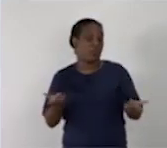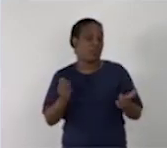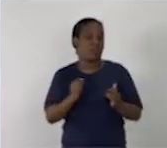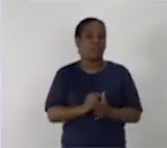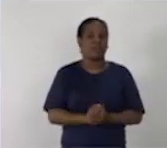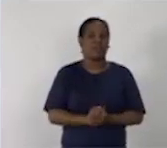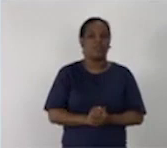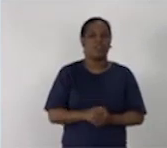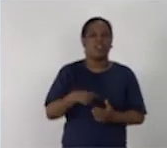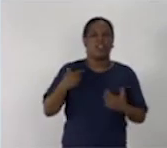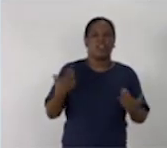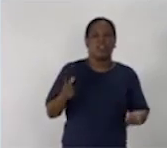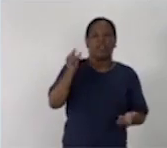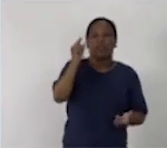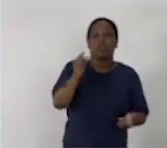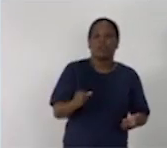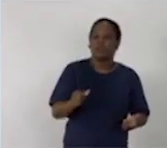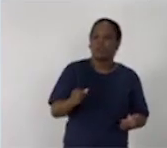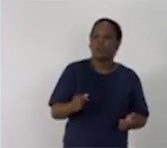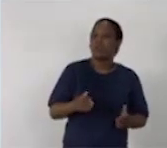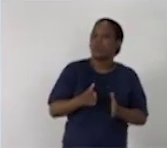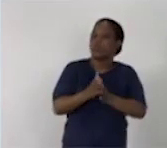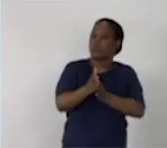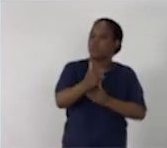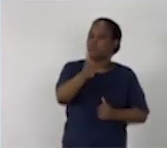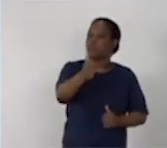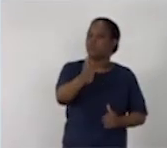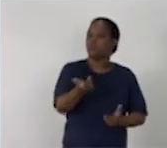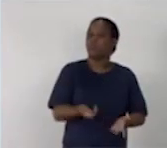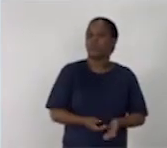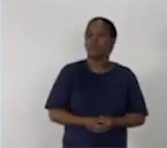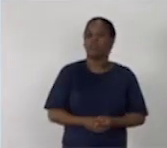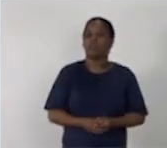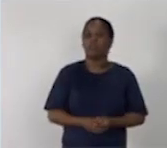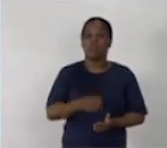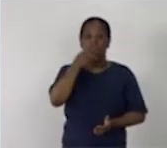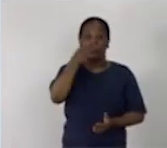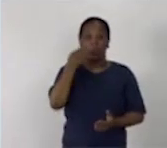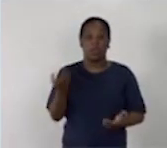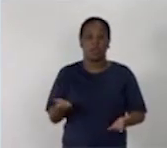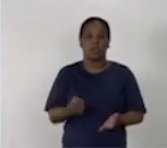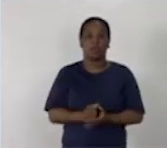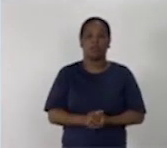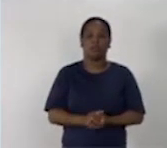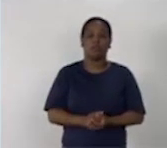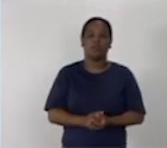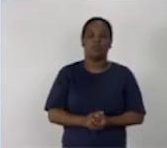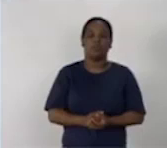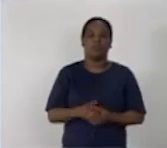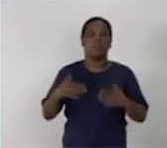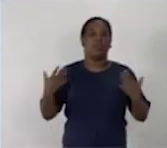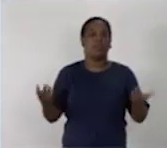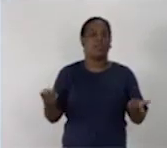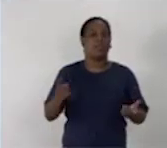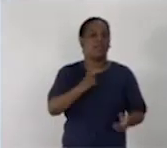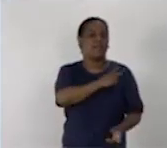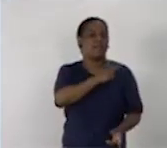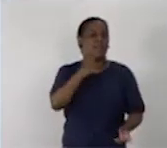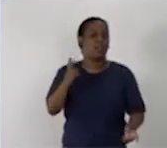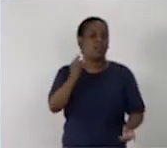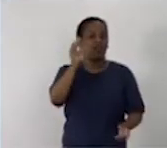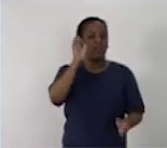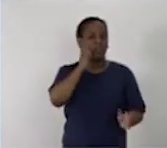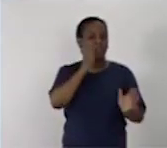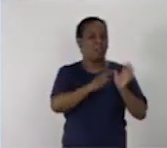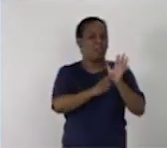¿Qué personaje actuó correctamente? Coméntalo también. ¿Qué valores están presentes